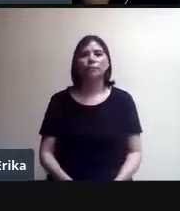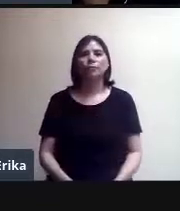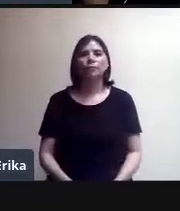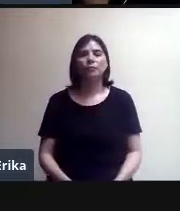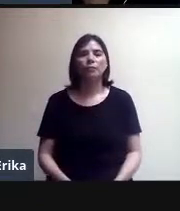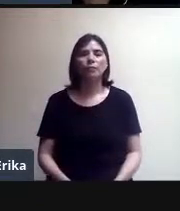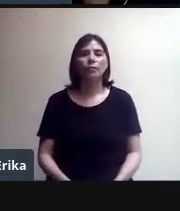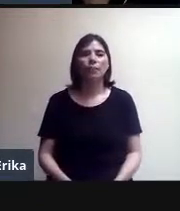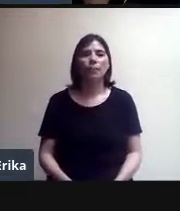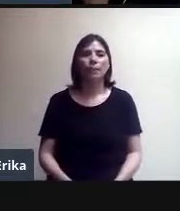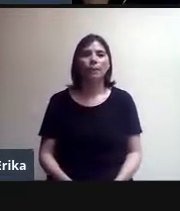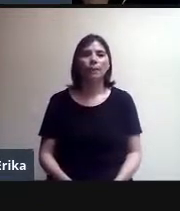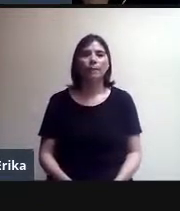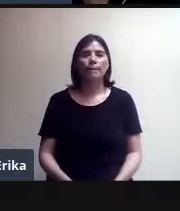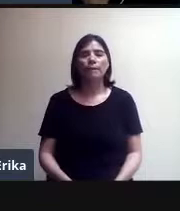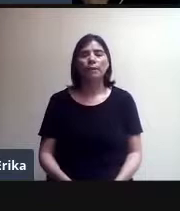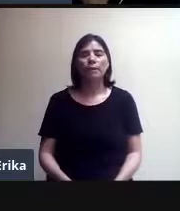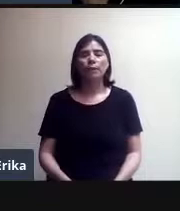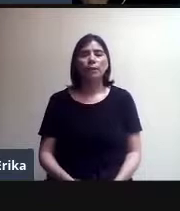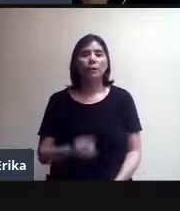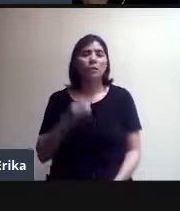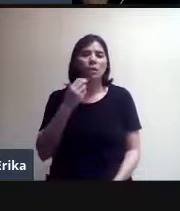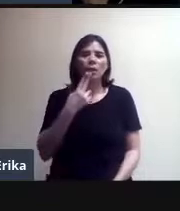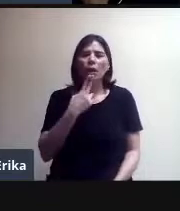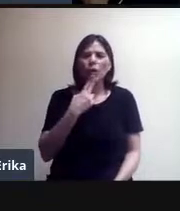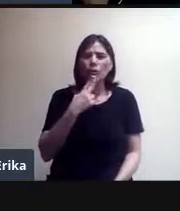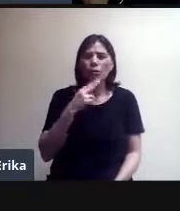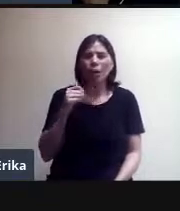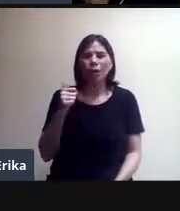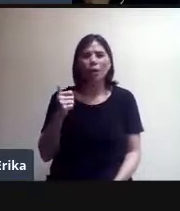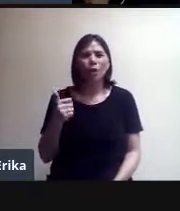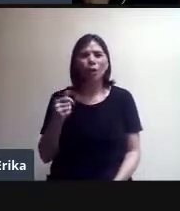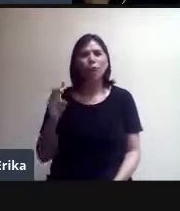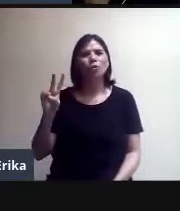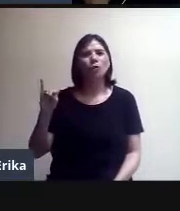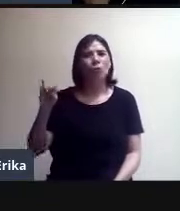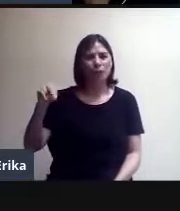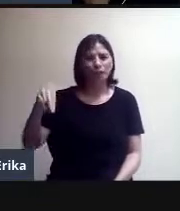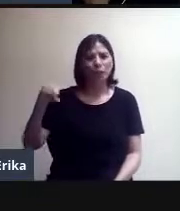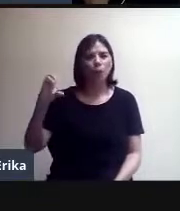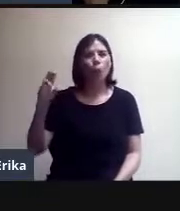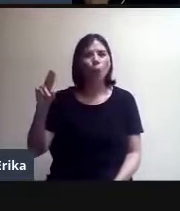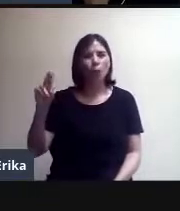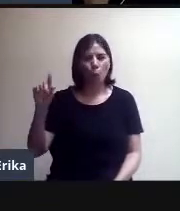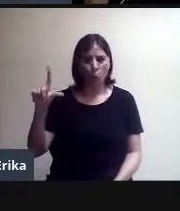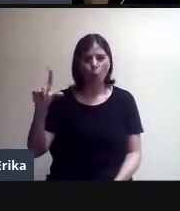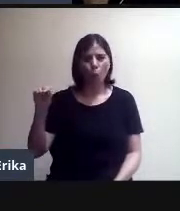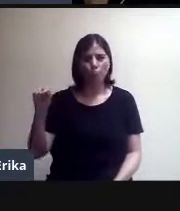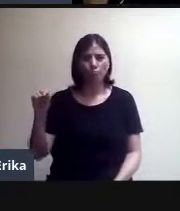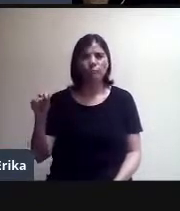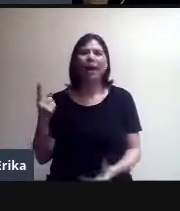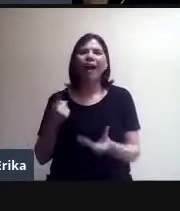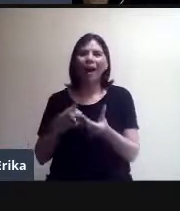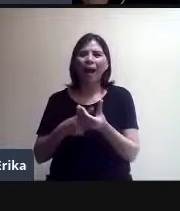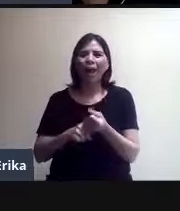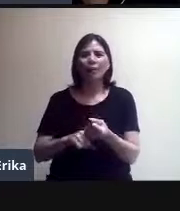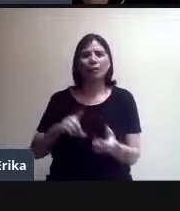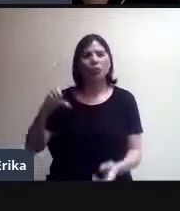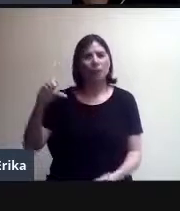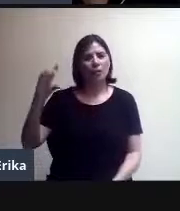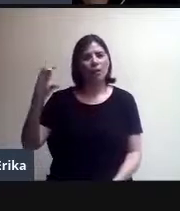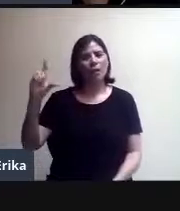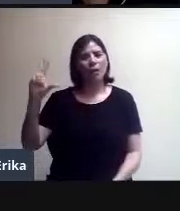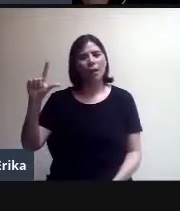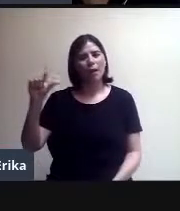quiere usar otro vínculo adentro de Classroom, pues se puede anexar a un